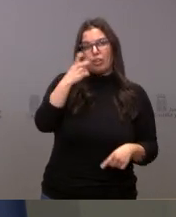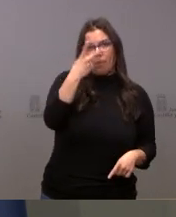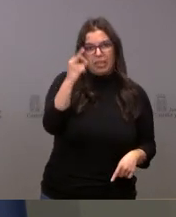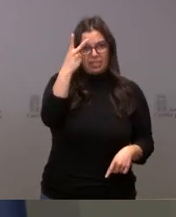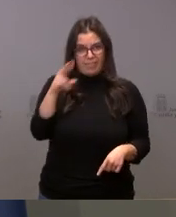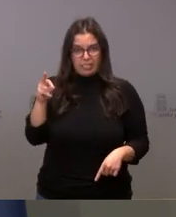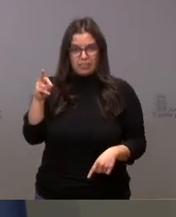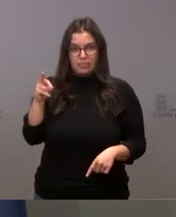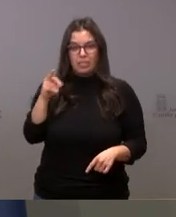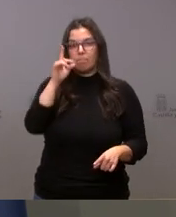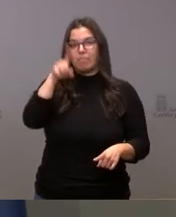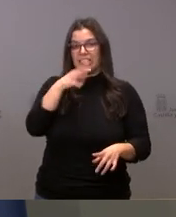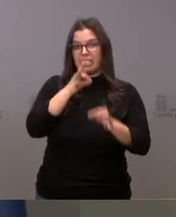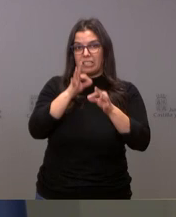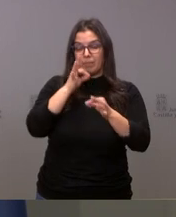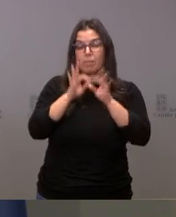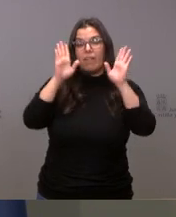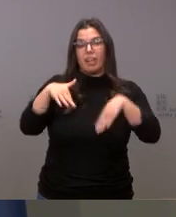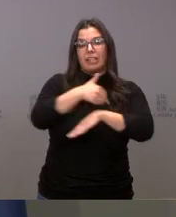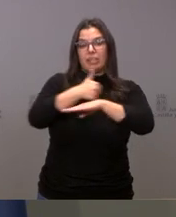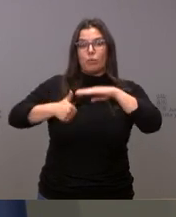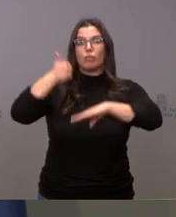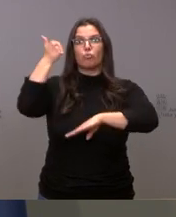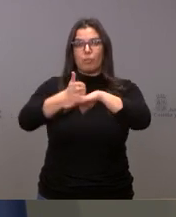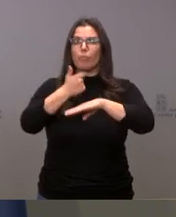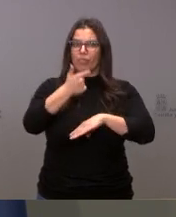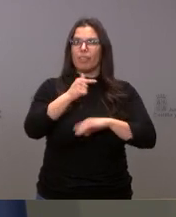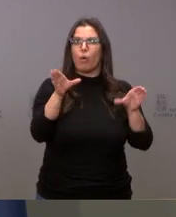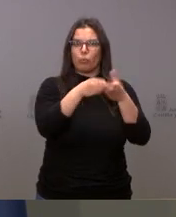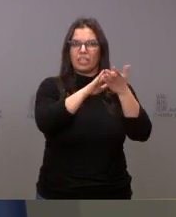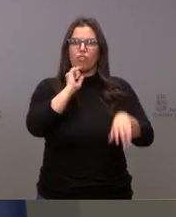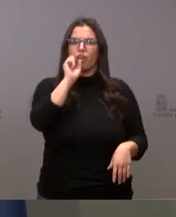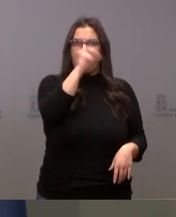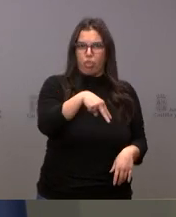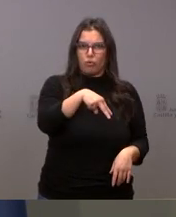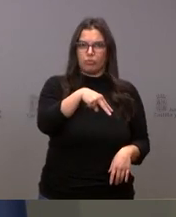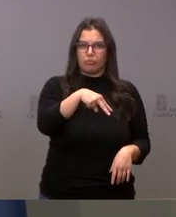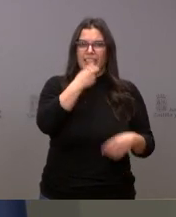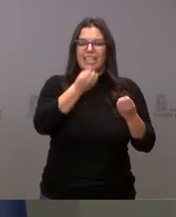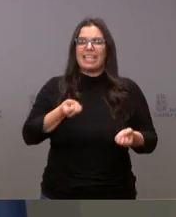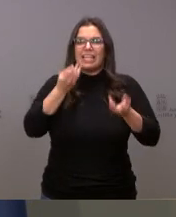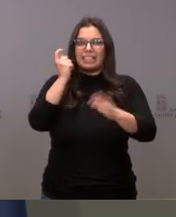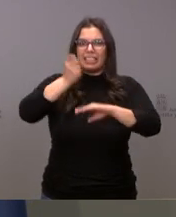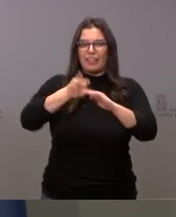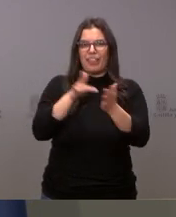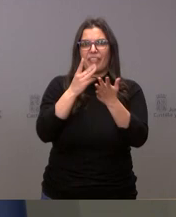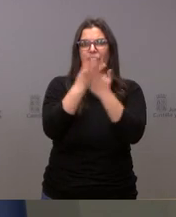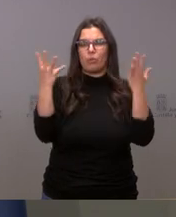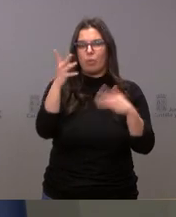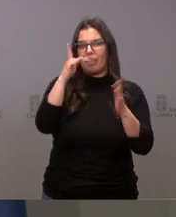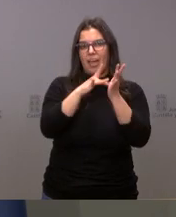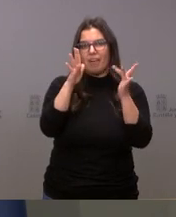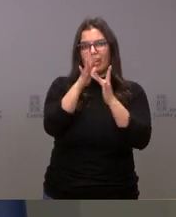en este caso en mes de septiembre, y el Tribunal Supremo dio la razón a la Junta de Castilla y León mediante sentencia el 19 de abril del año